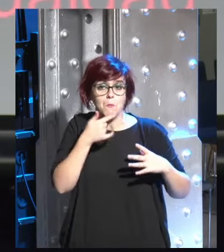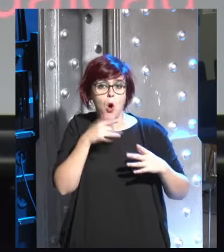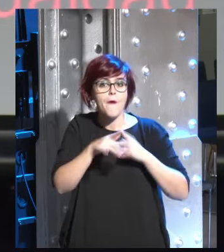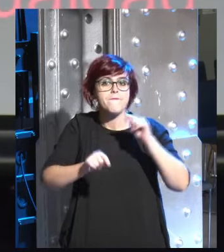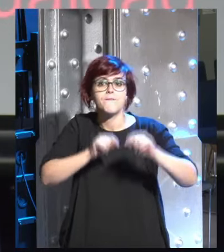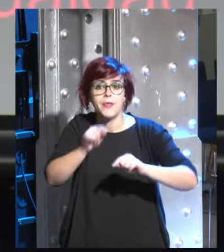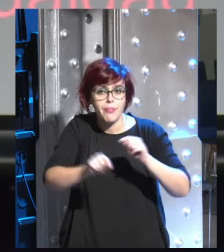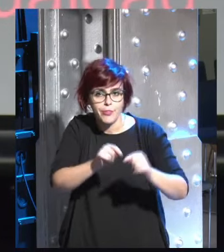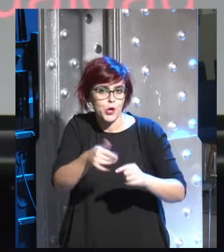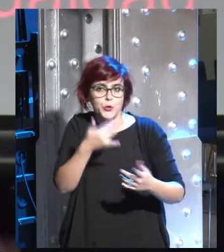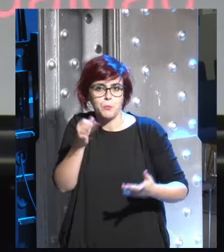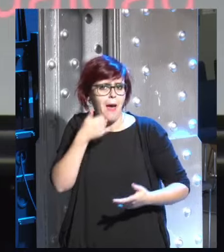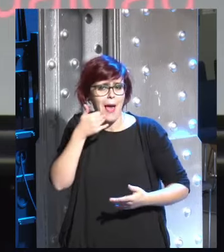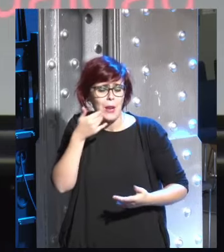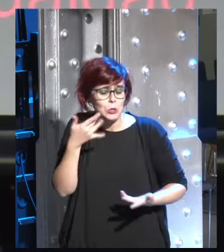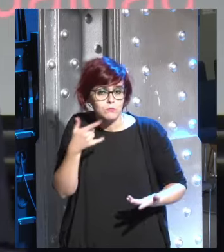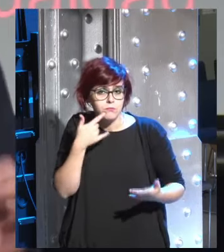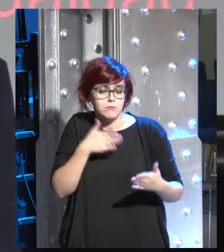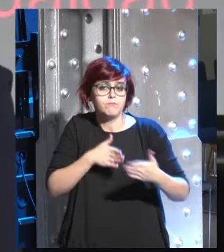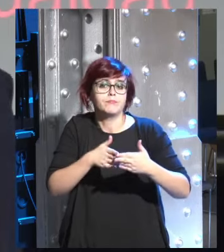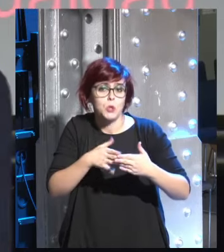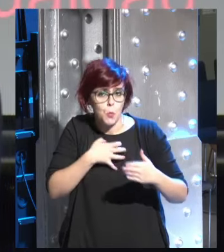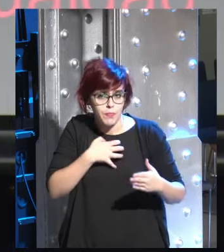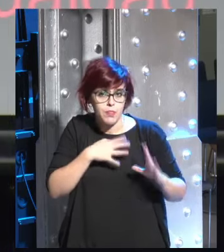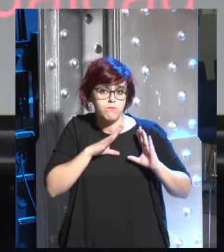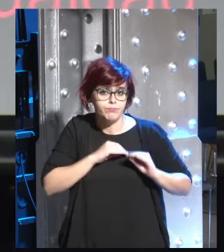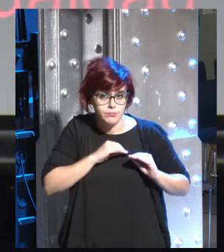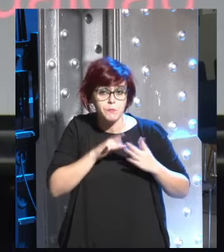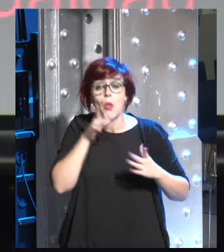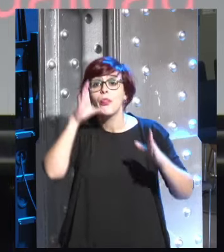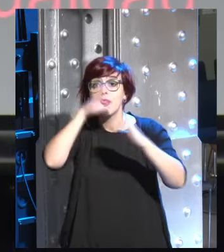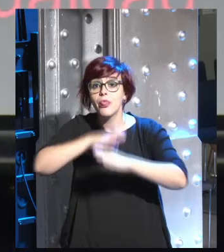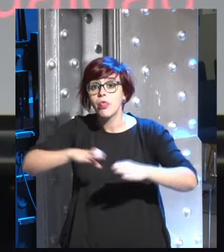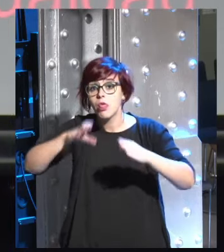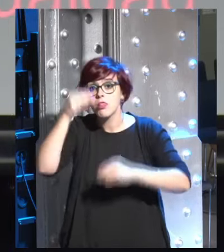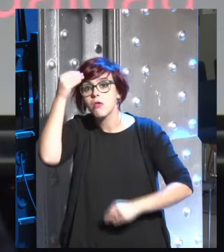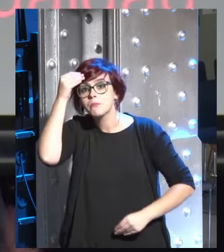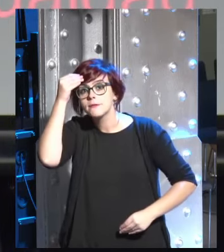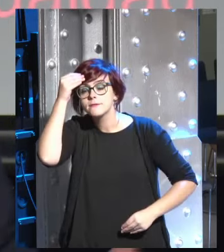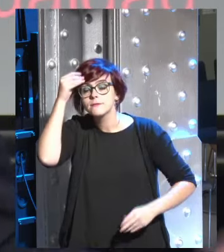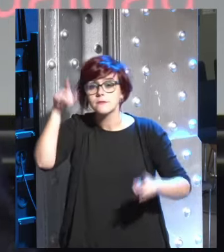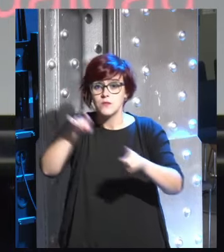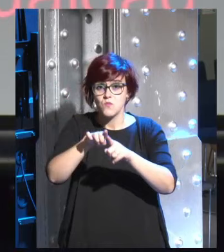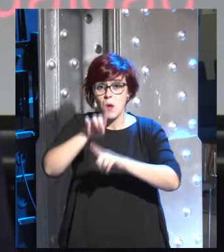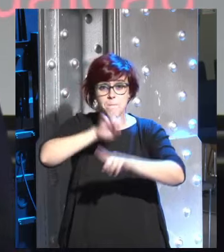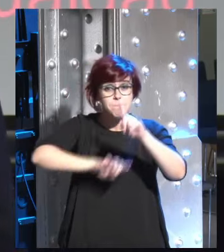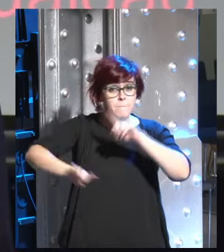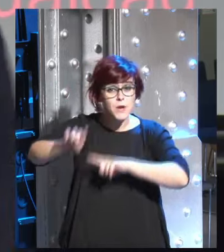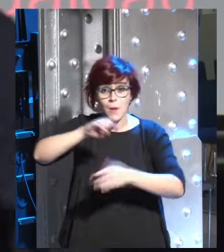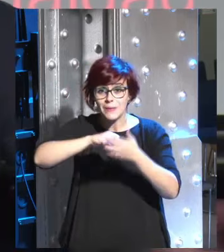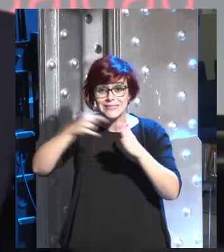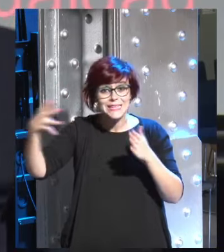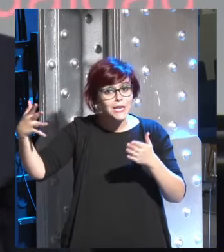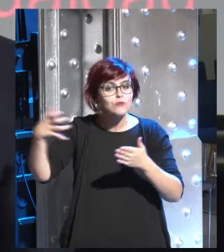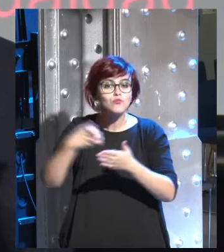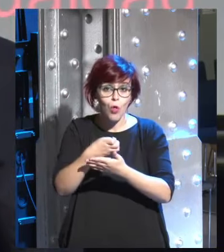de infección y no puede seguir y según la ciencia al menos en principio todos los problemas técnicos